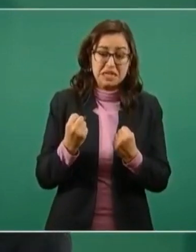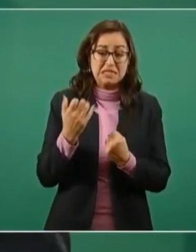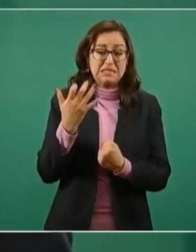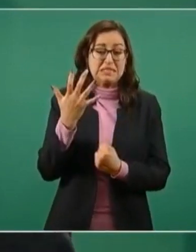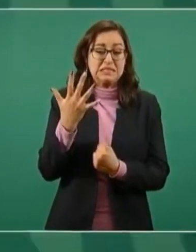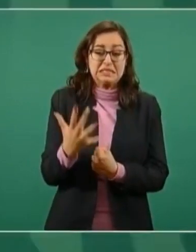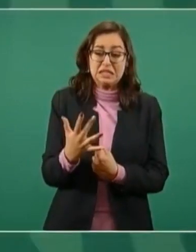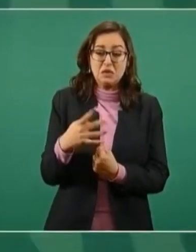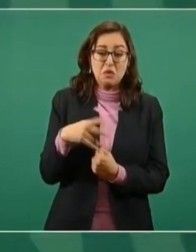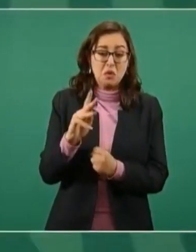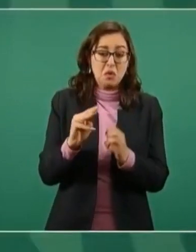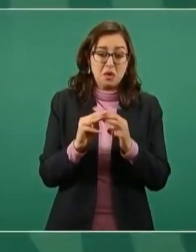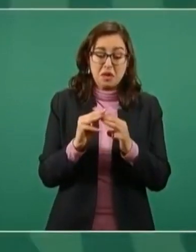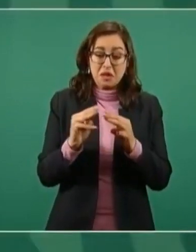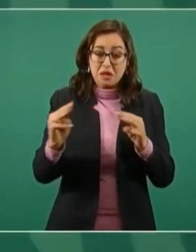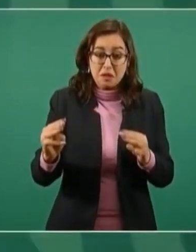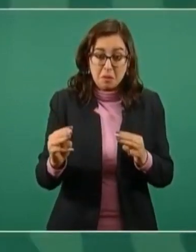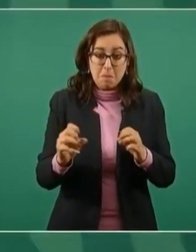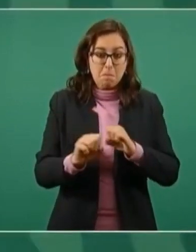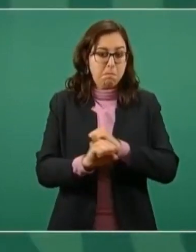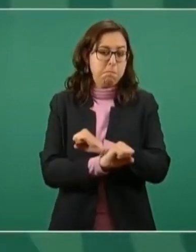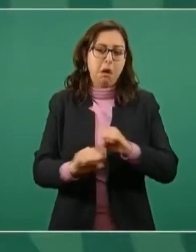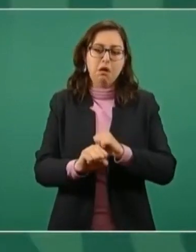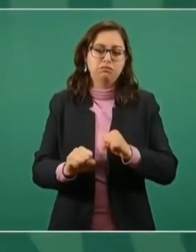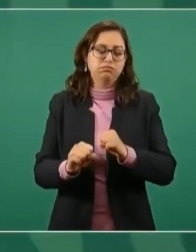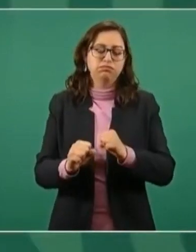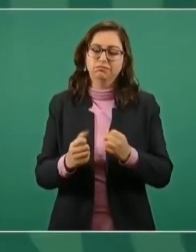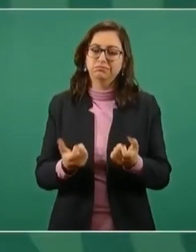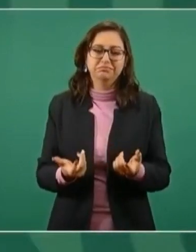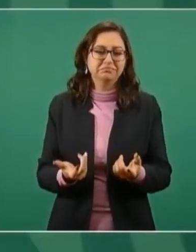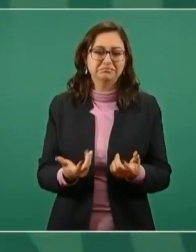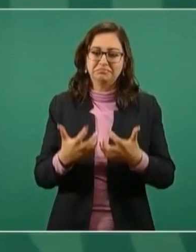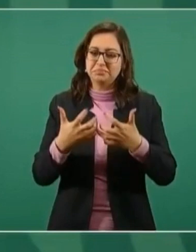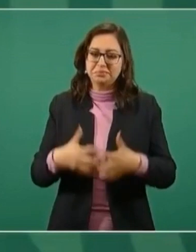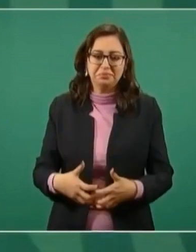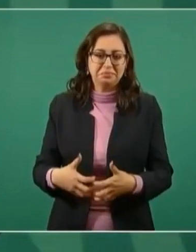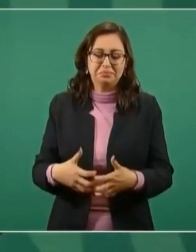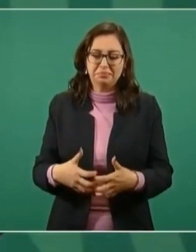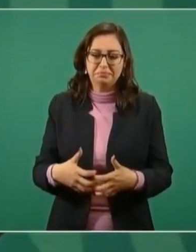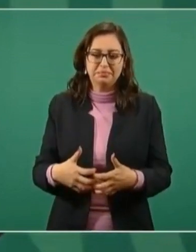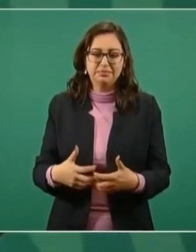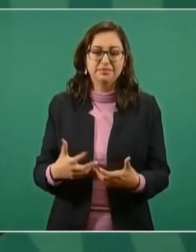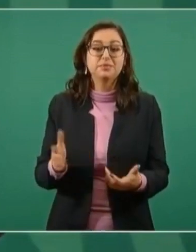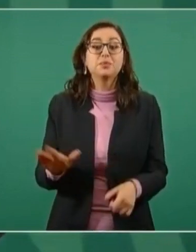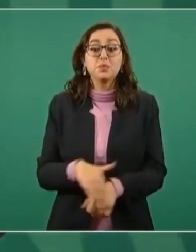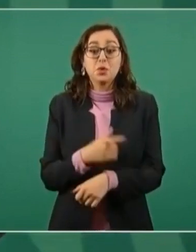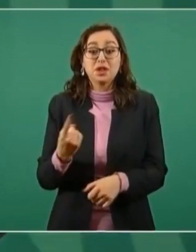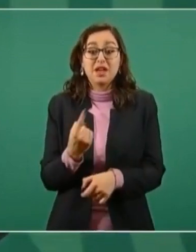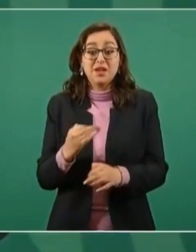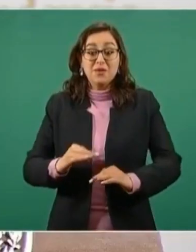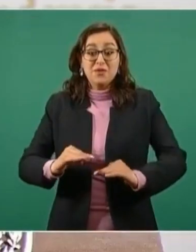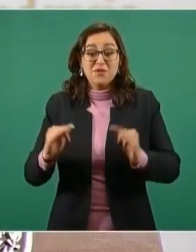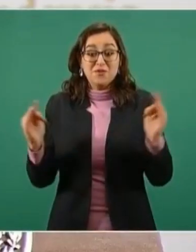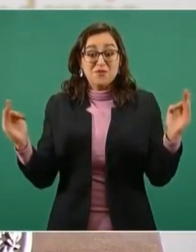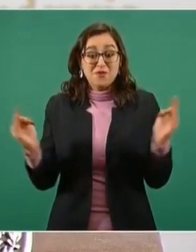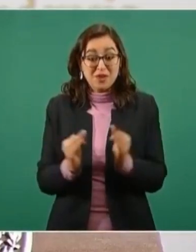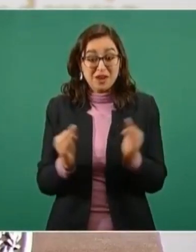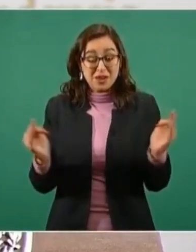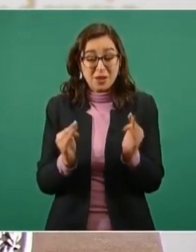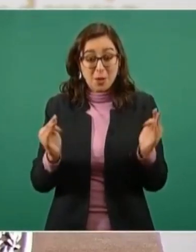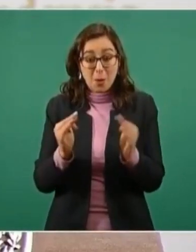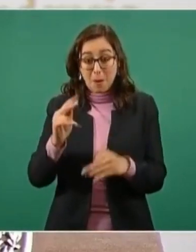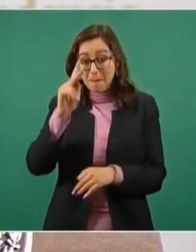tronó, porque era mucho el frío y no había